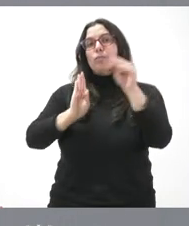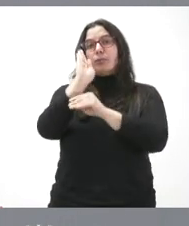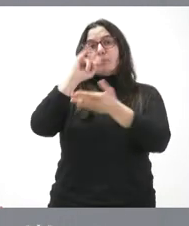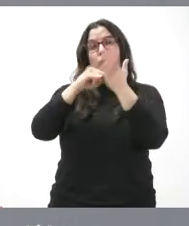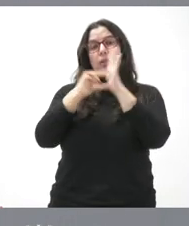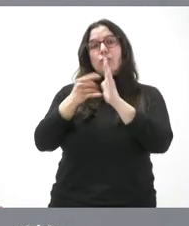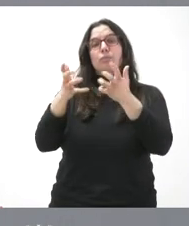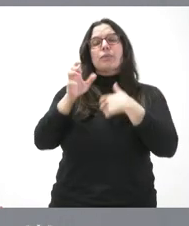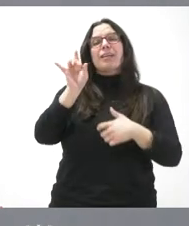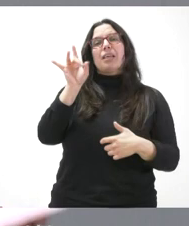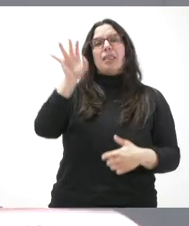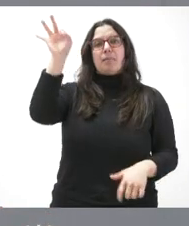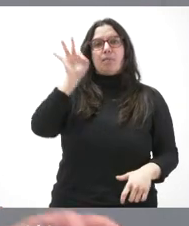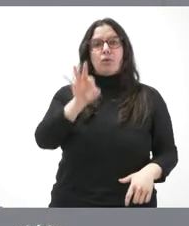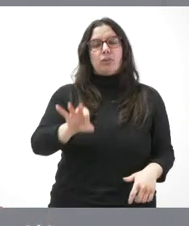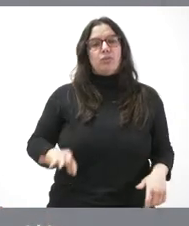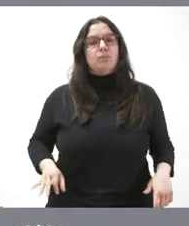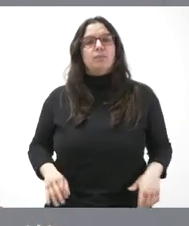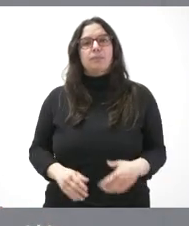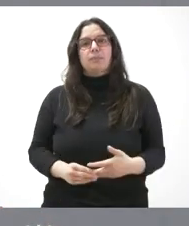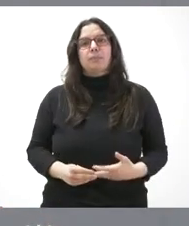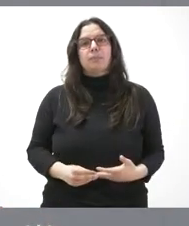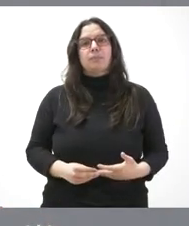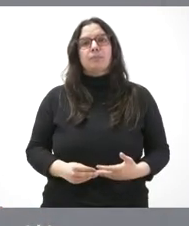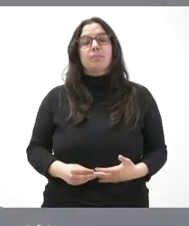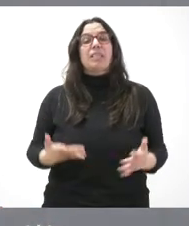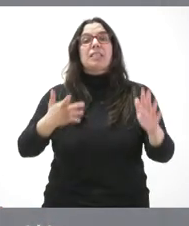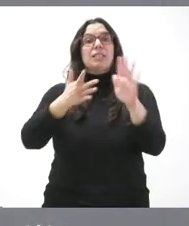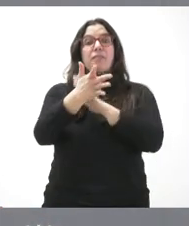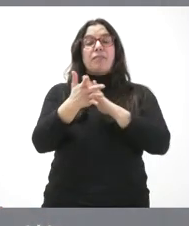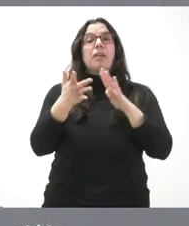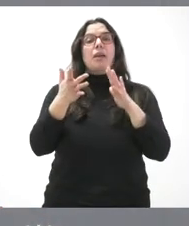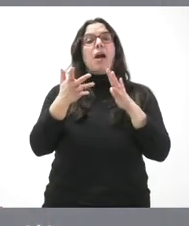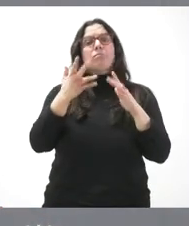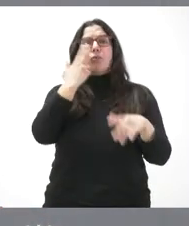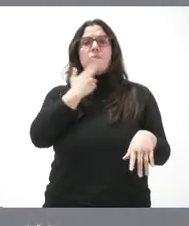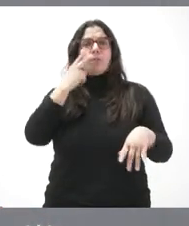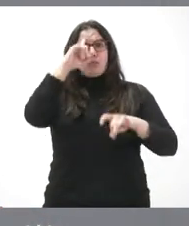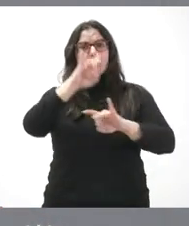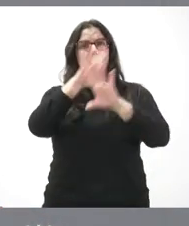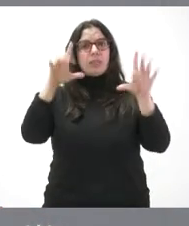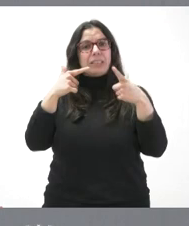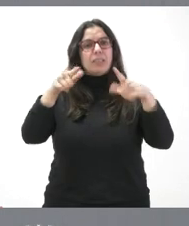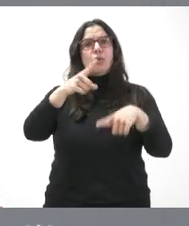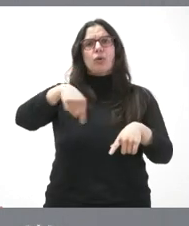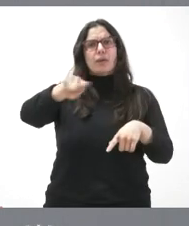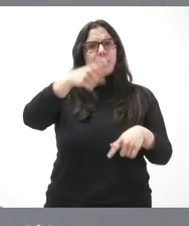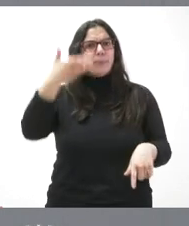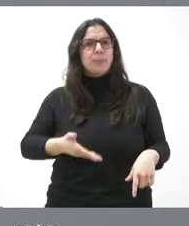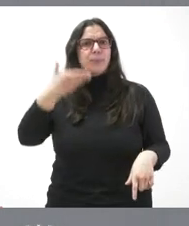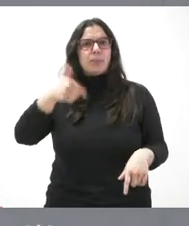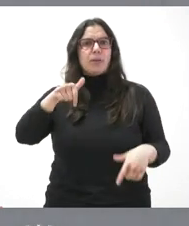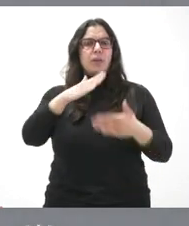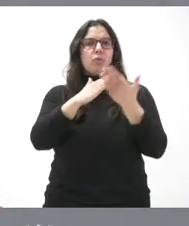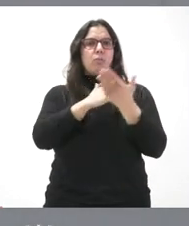titulares de estas subvenciones. En definitiva, es un compromiso muy evidente con un sector que tiene una presencia muy importante en nuestra